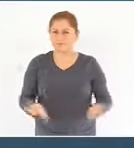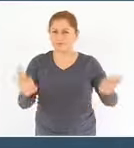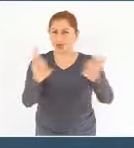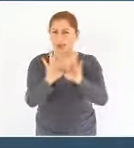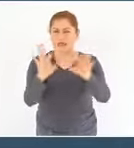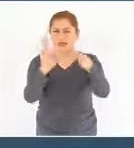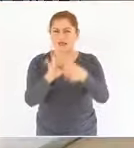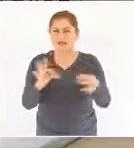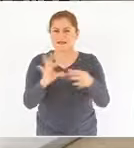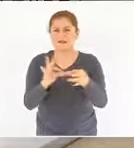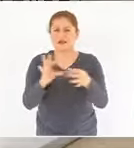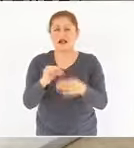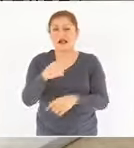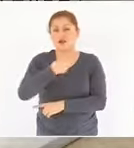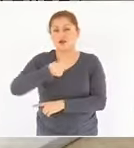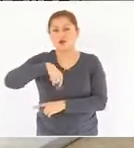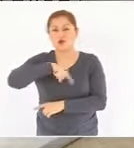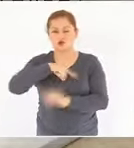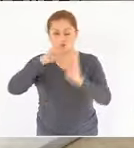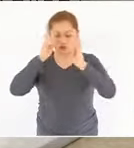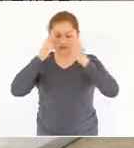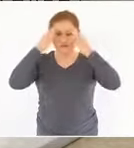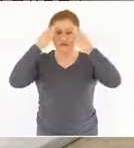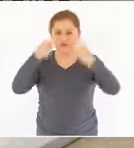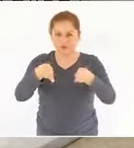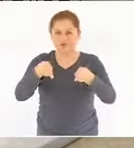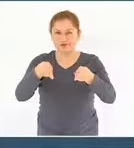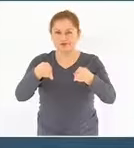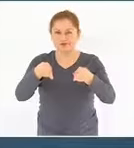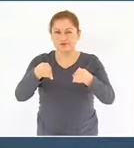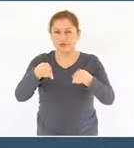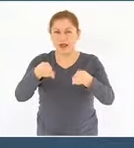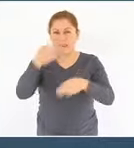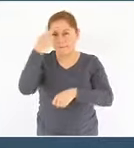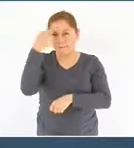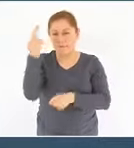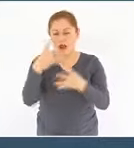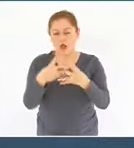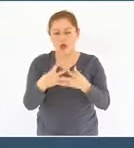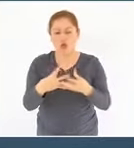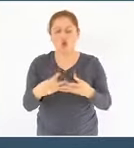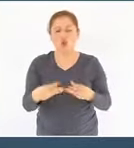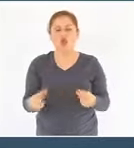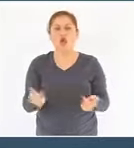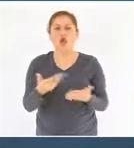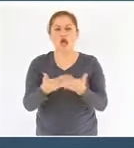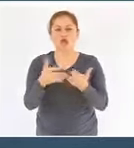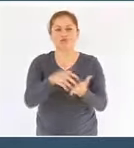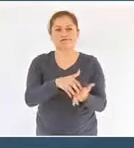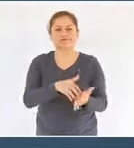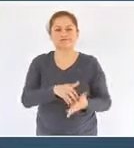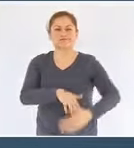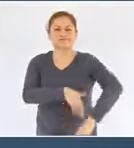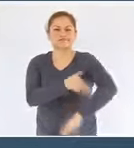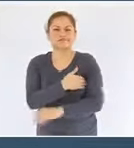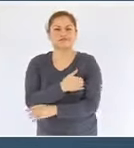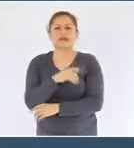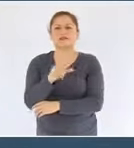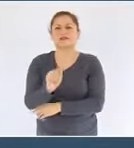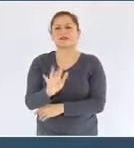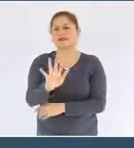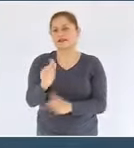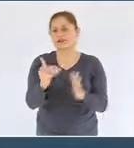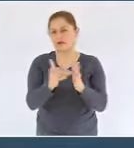emprendieron acciones que permitieron ahorros estimados para Pemex del orden de setenta y cinco mil millones de